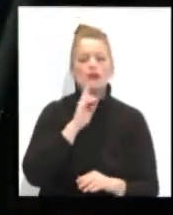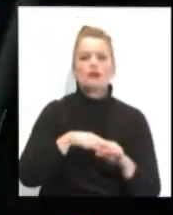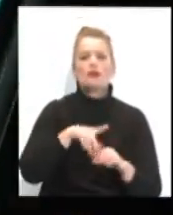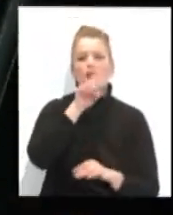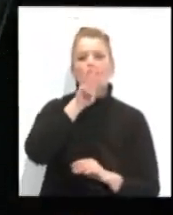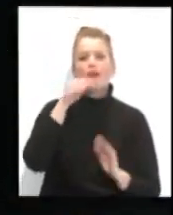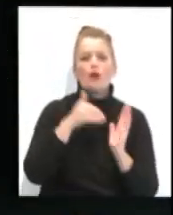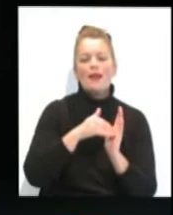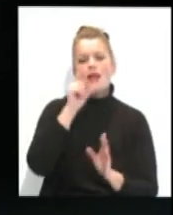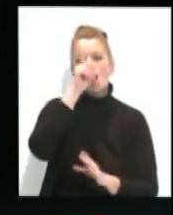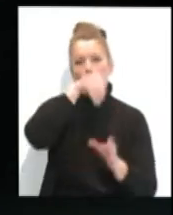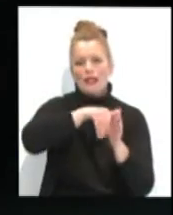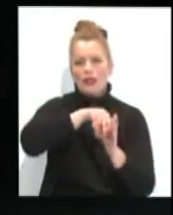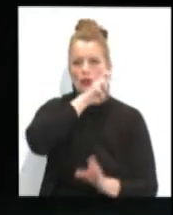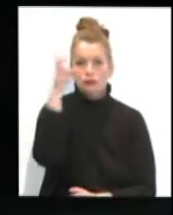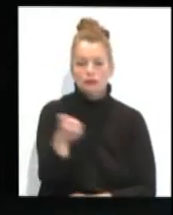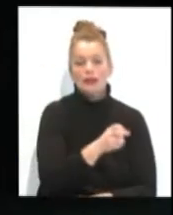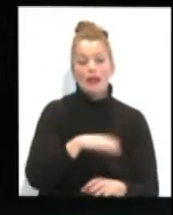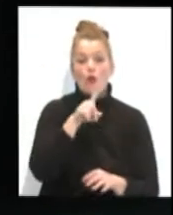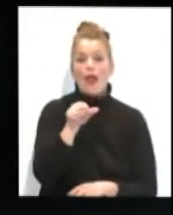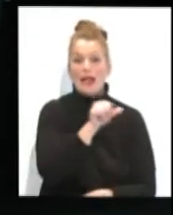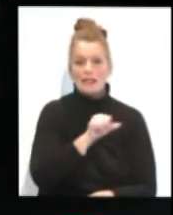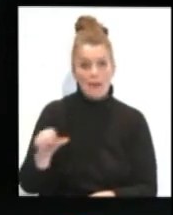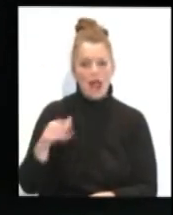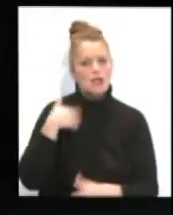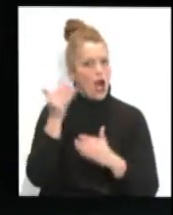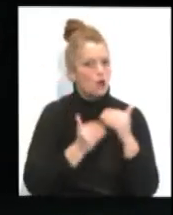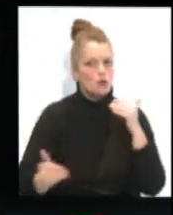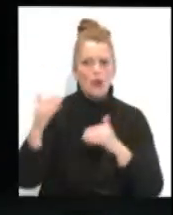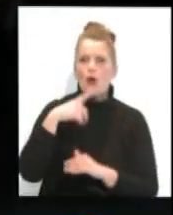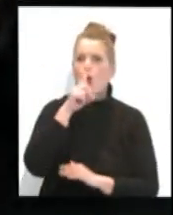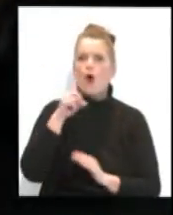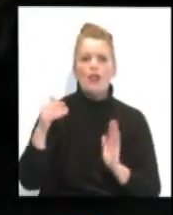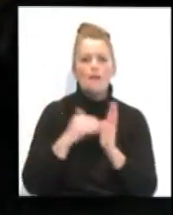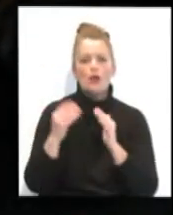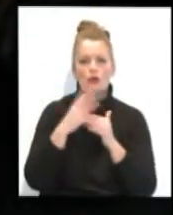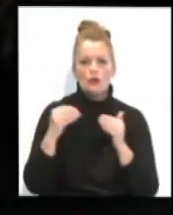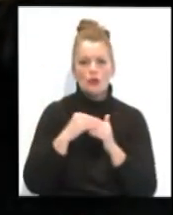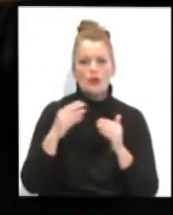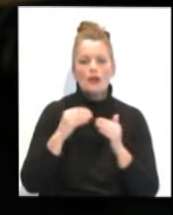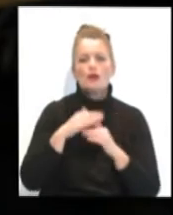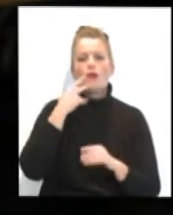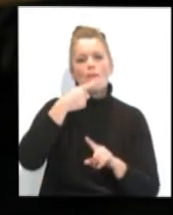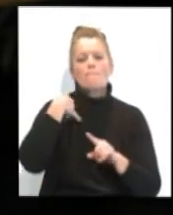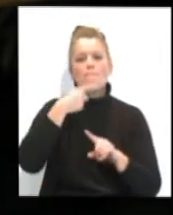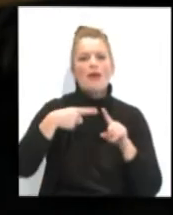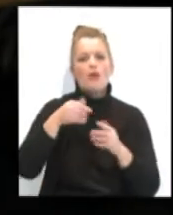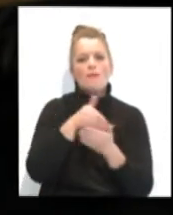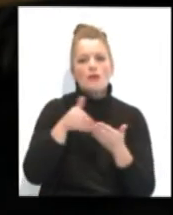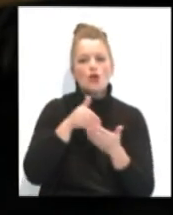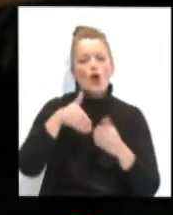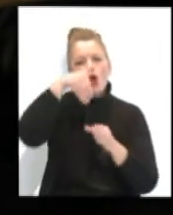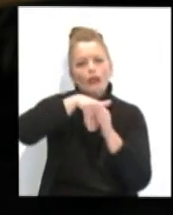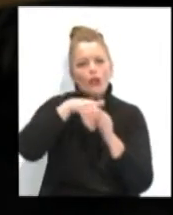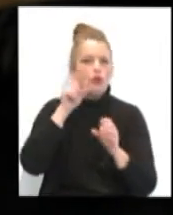contenidos. En una semana la app ha superado los 11.000 usuarios, rozando el medio millón de contenidos visualizados.